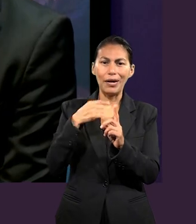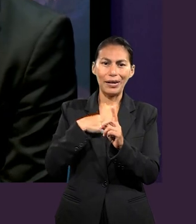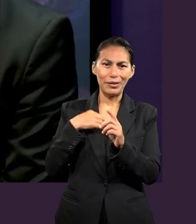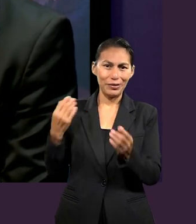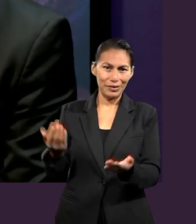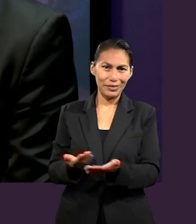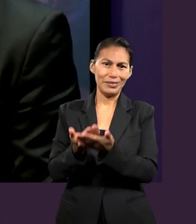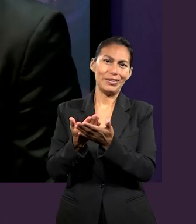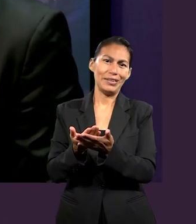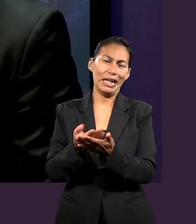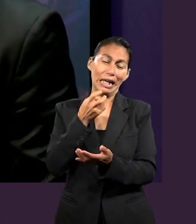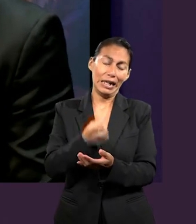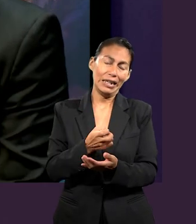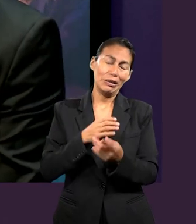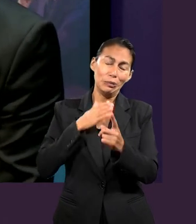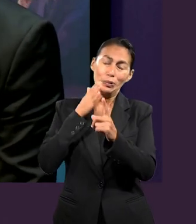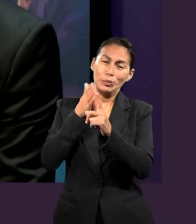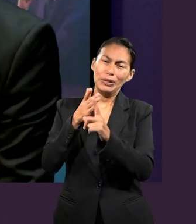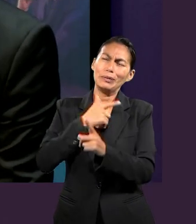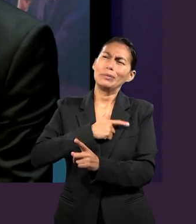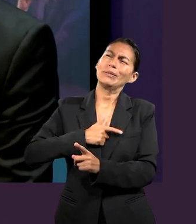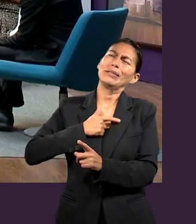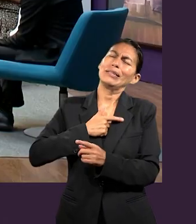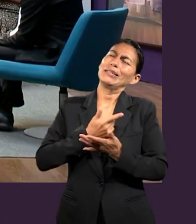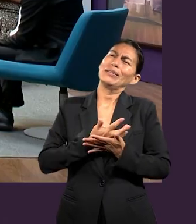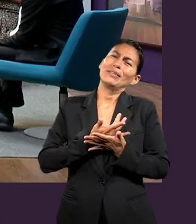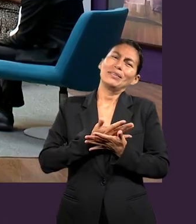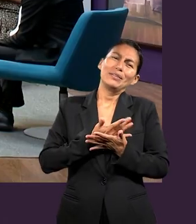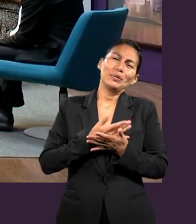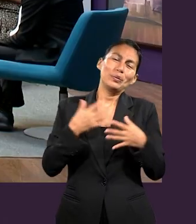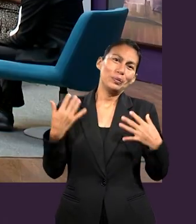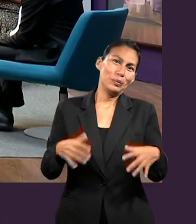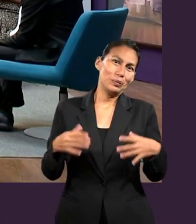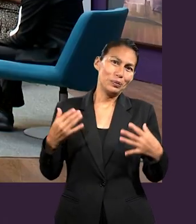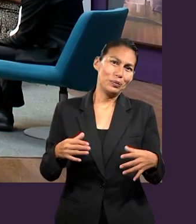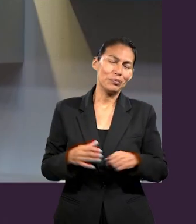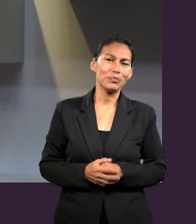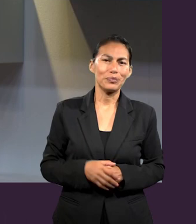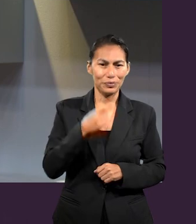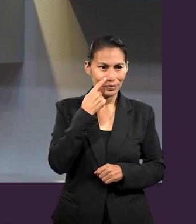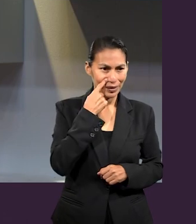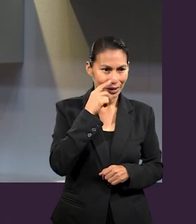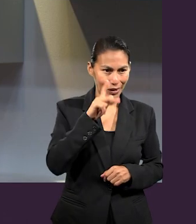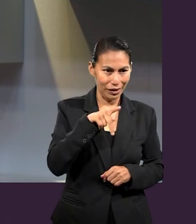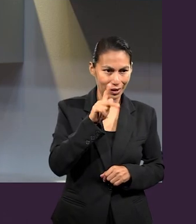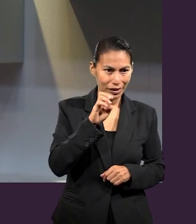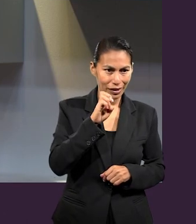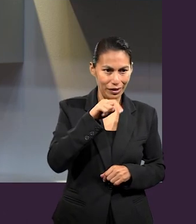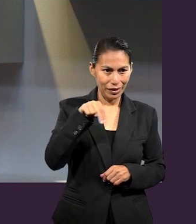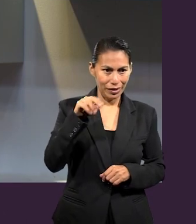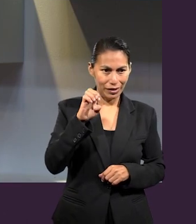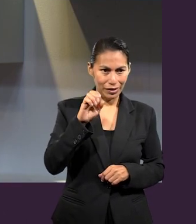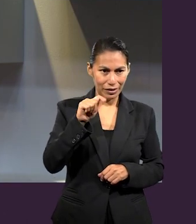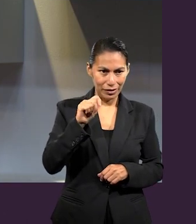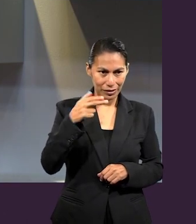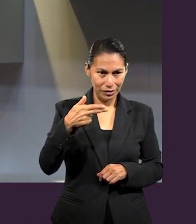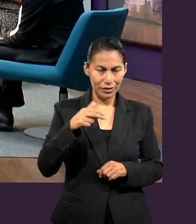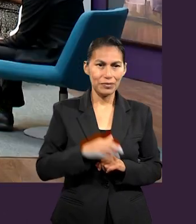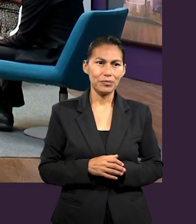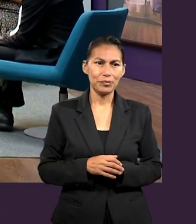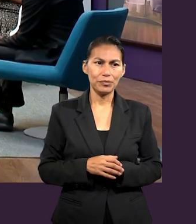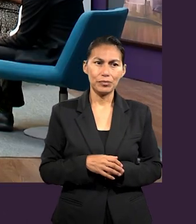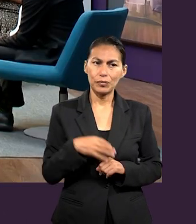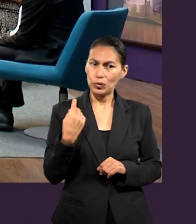Ese propósito yo creo que nos llena de esperanza. Qué bendición. Y sabe, Kenneth, ese es un punto muy importante, ¿no?